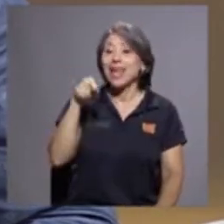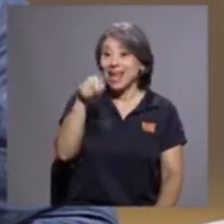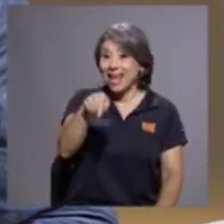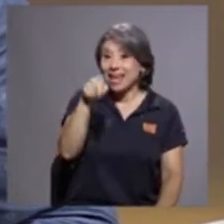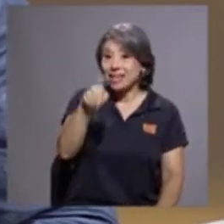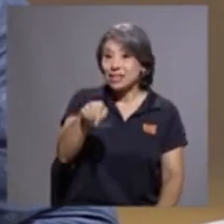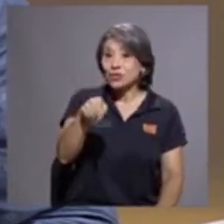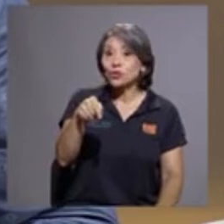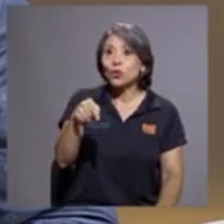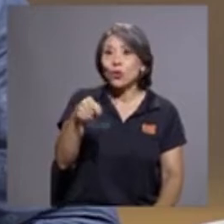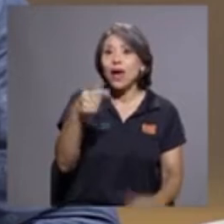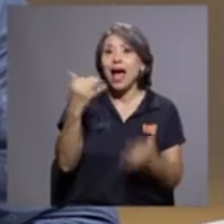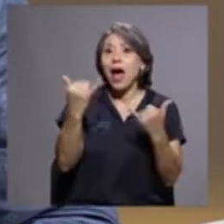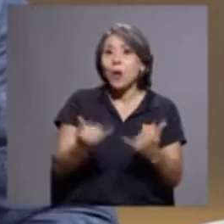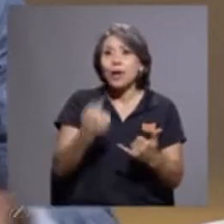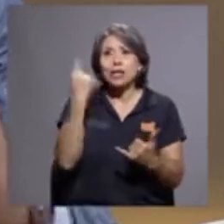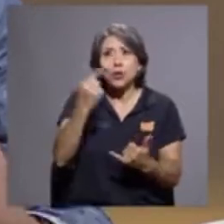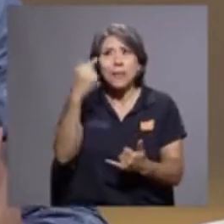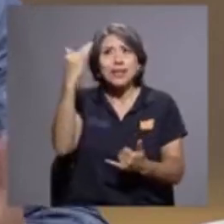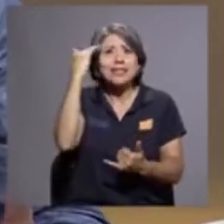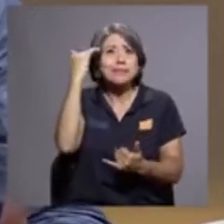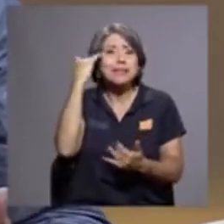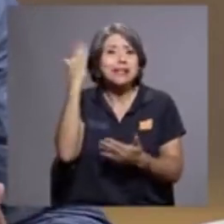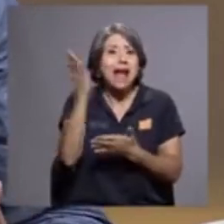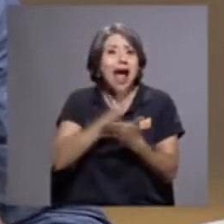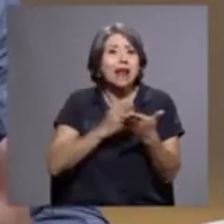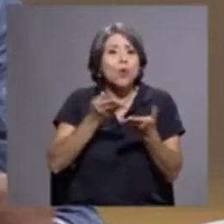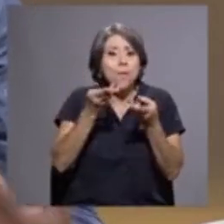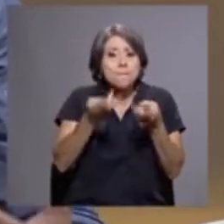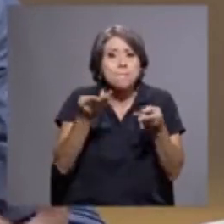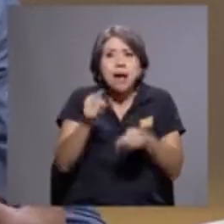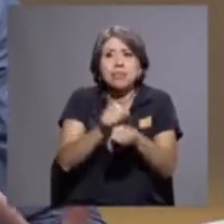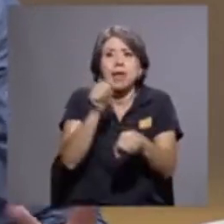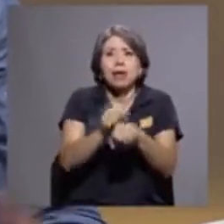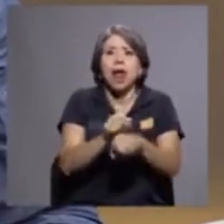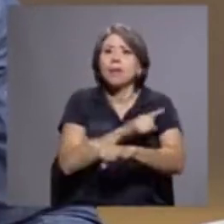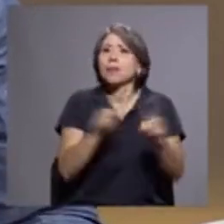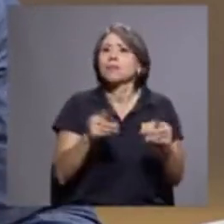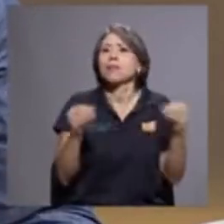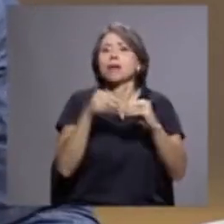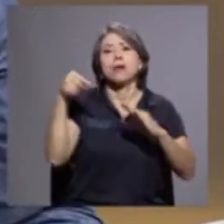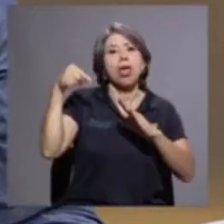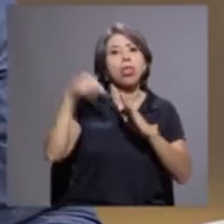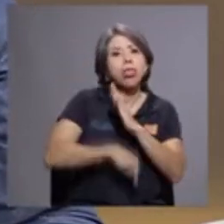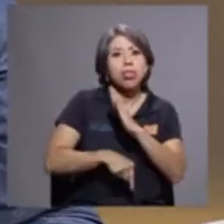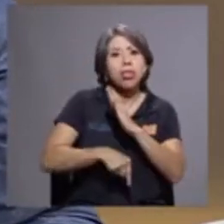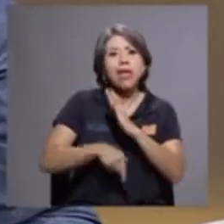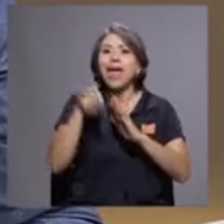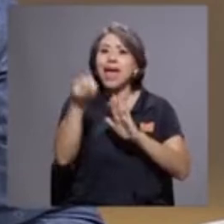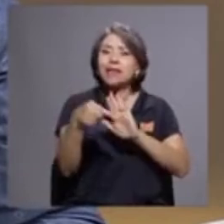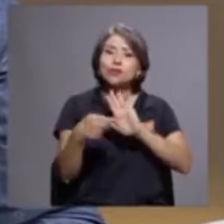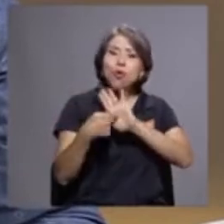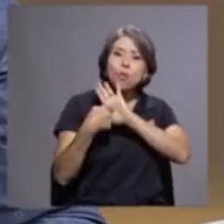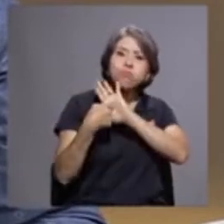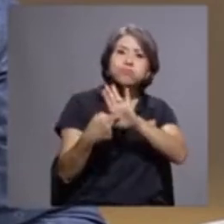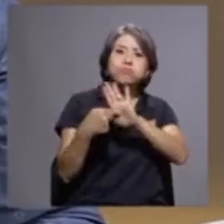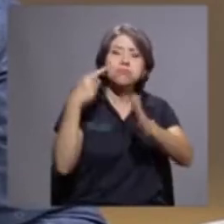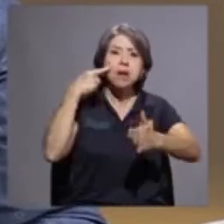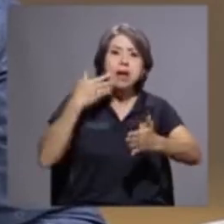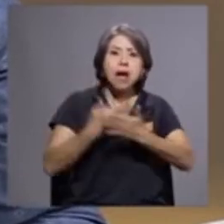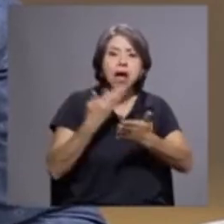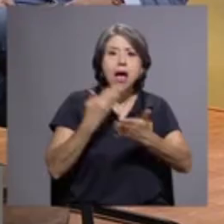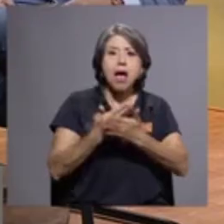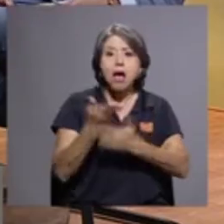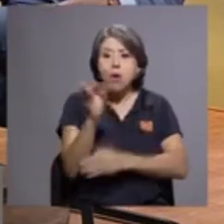esto a una cosa muy material, pero va más allá de lo material. O sea, eso está reflejando las preocupaciones de nuestra